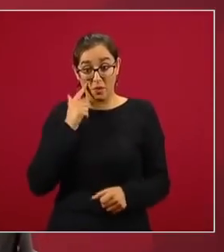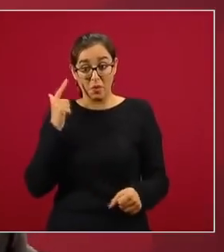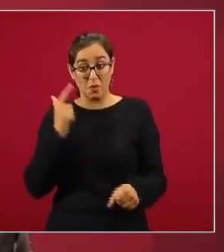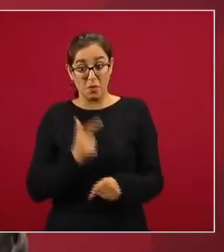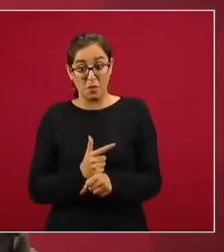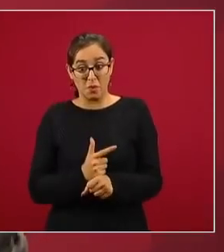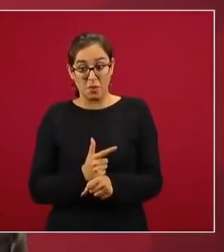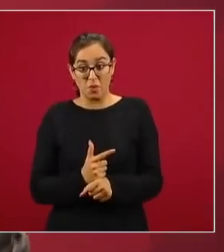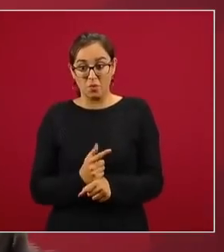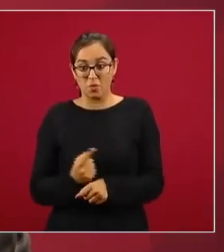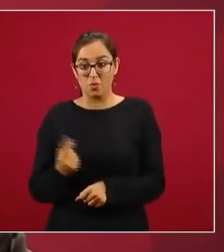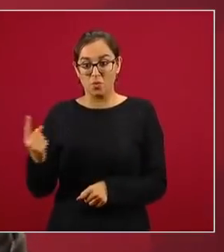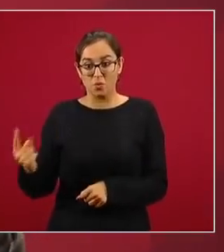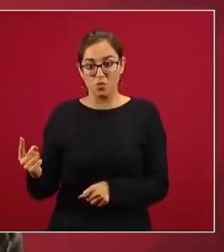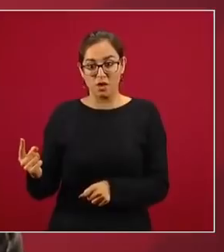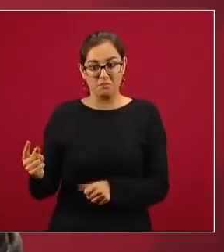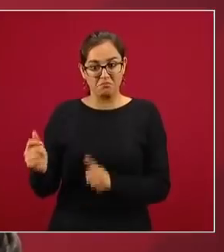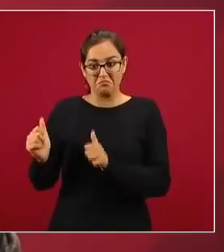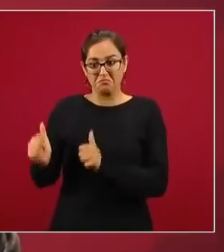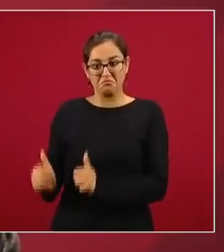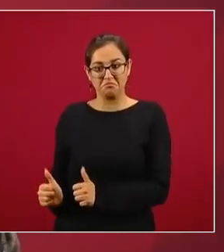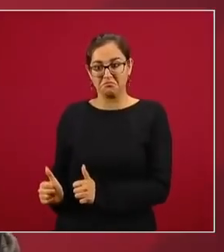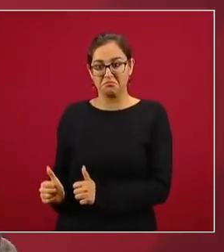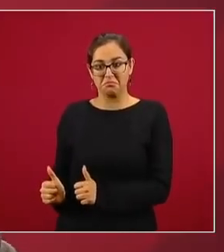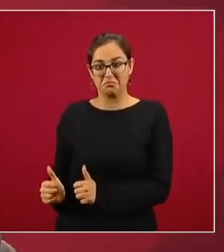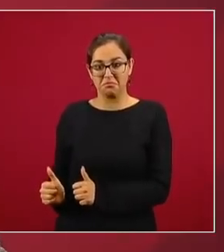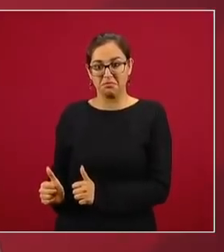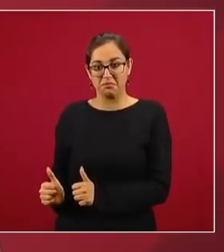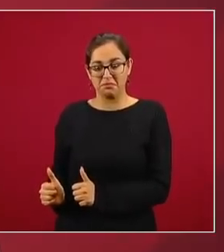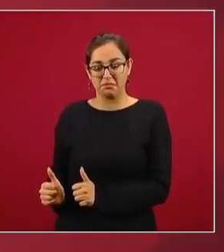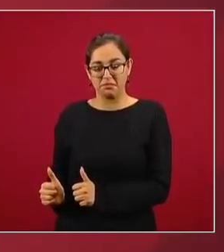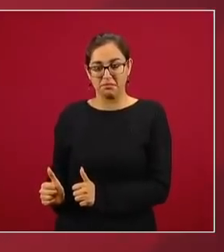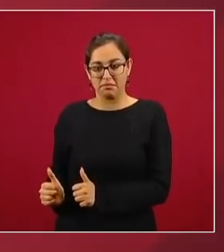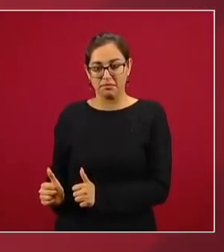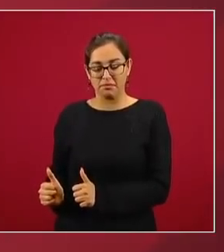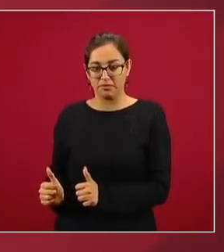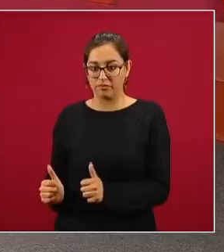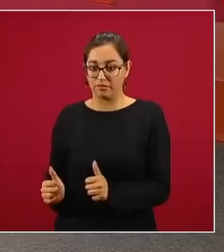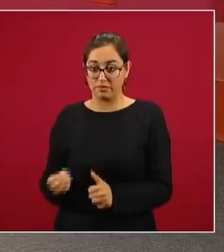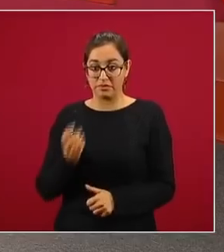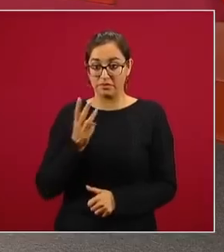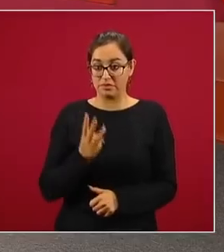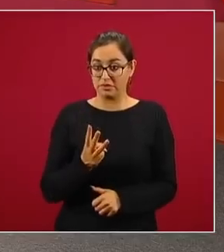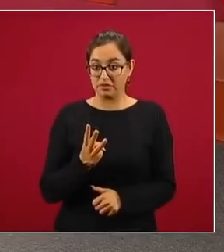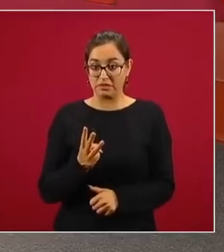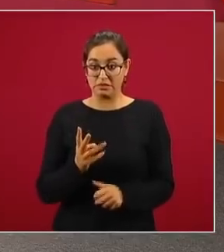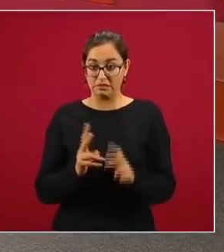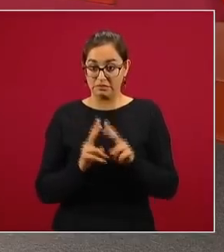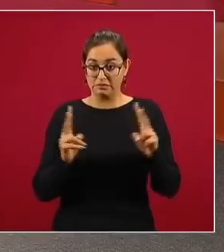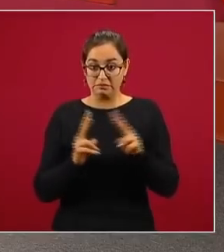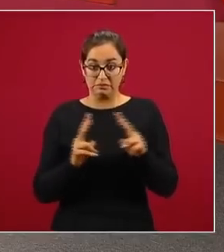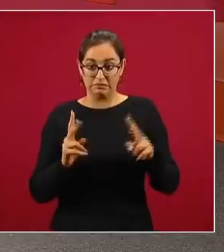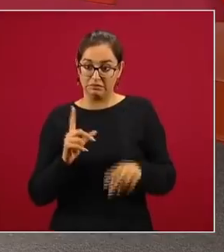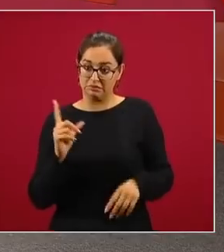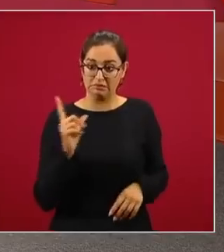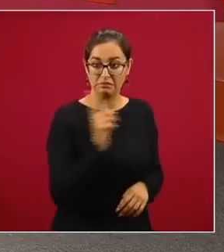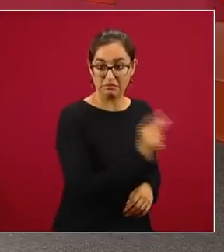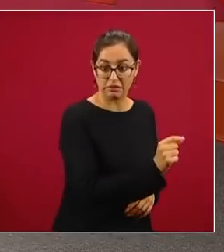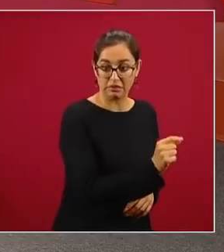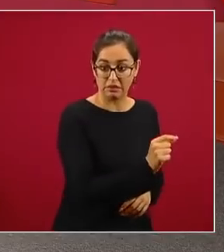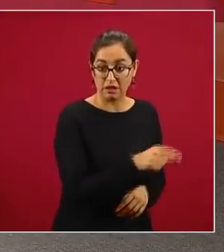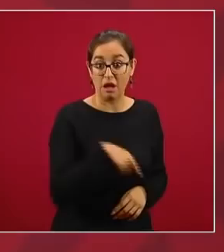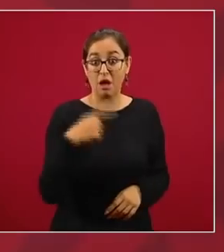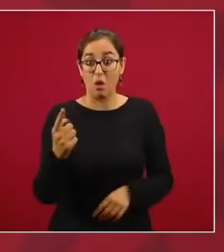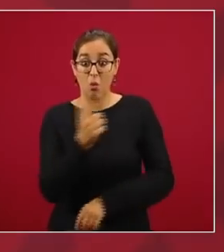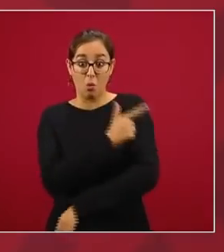que una se queda detenida. Entonces, las otras tres se van, se paran los de la Guardia, van